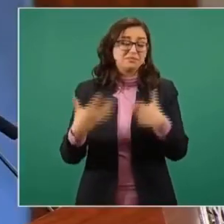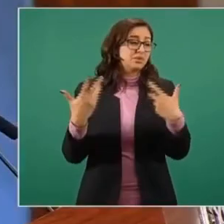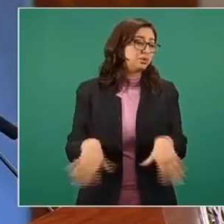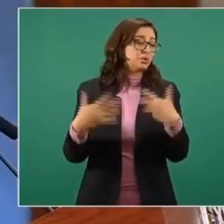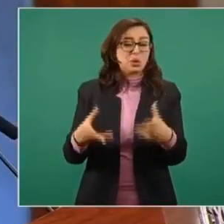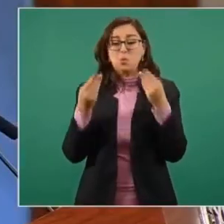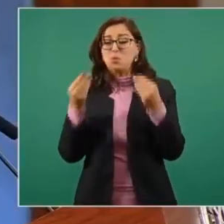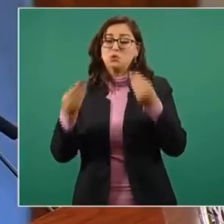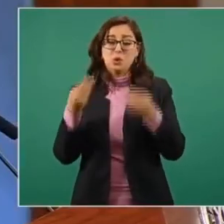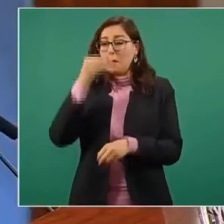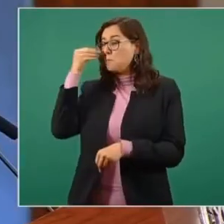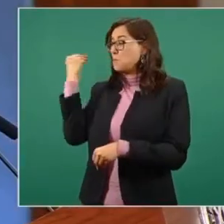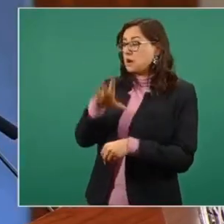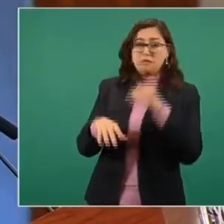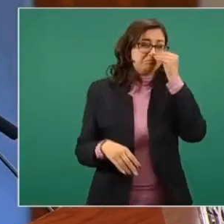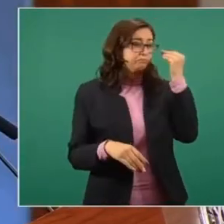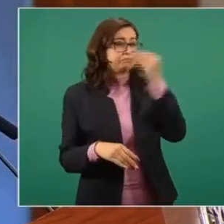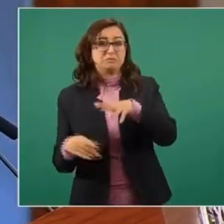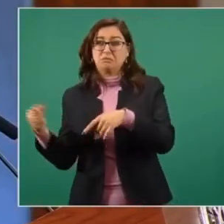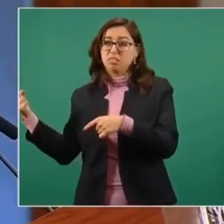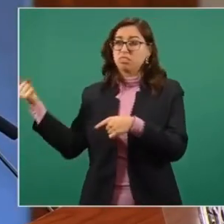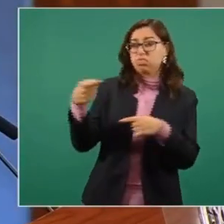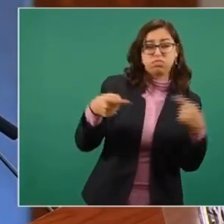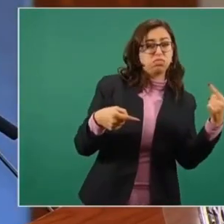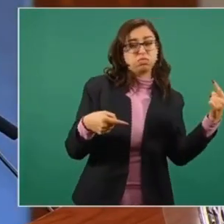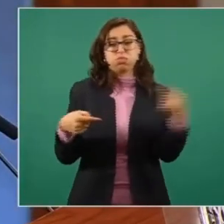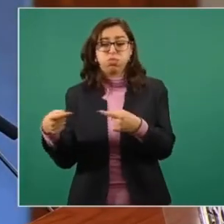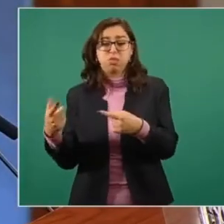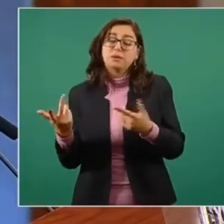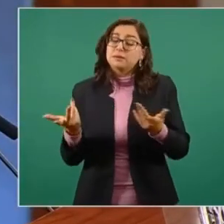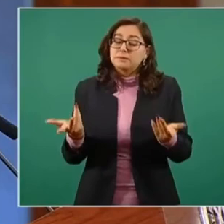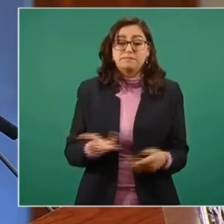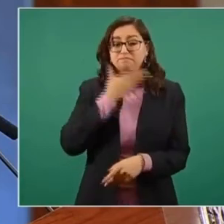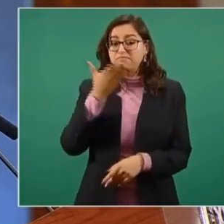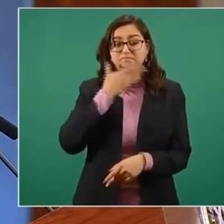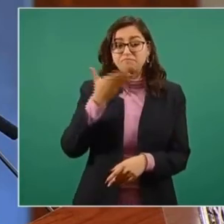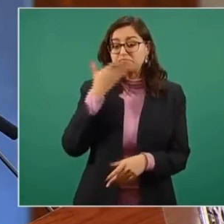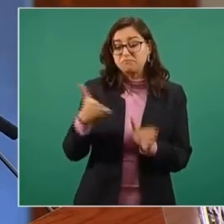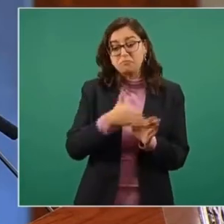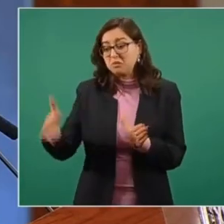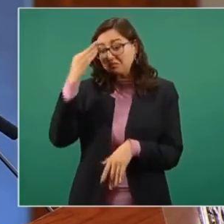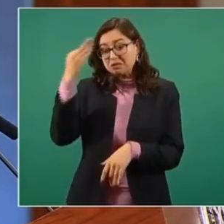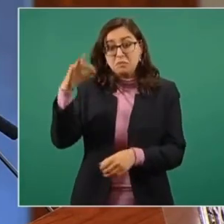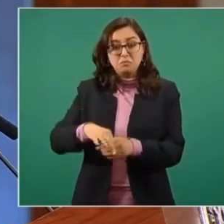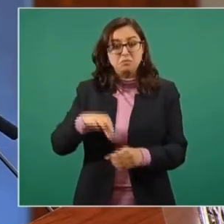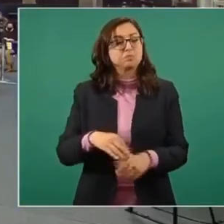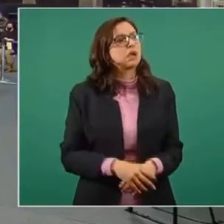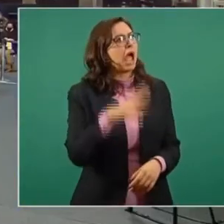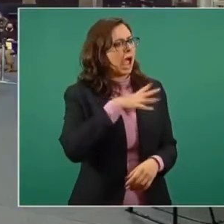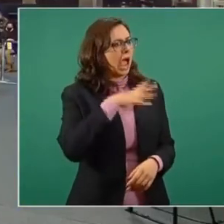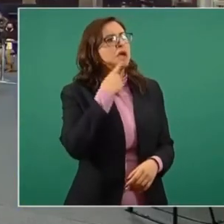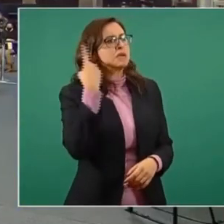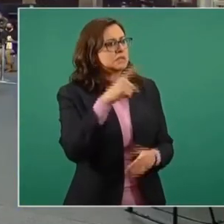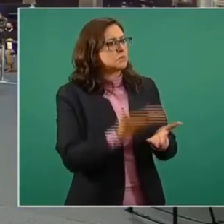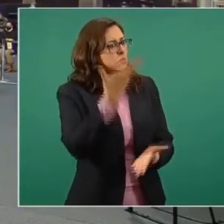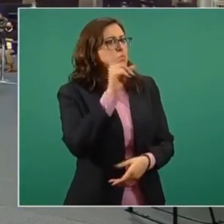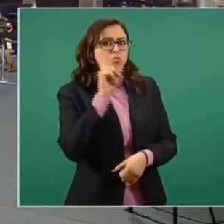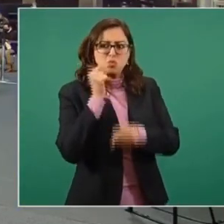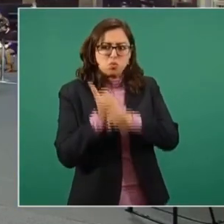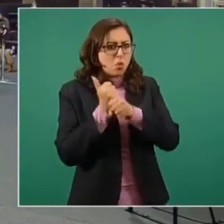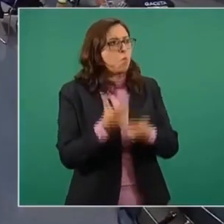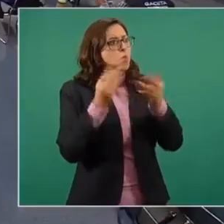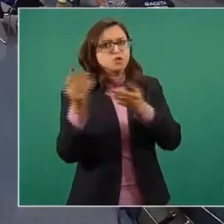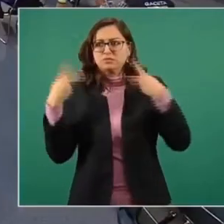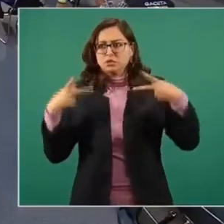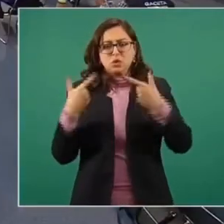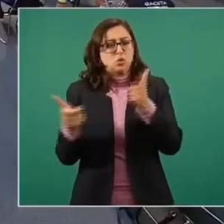de todo tipo. Aunque hay denuncias presentadas, está la víctima y muchos de Morena